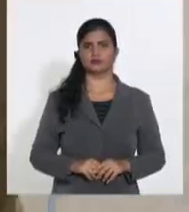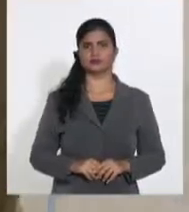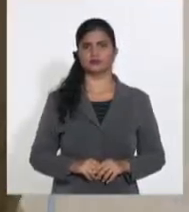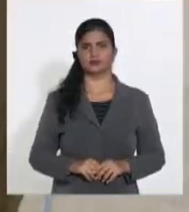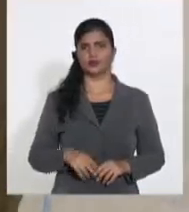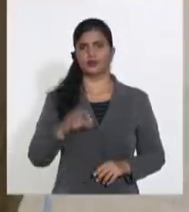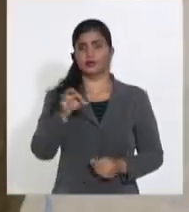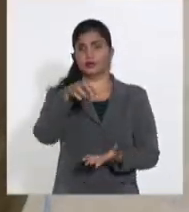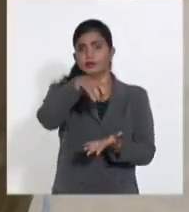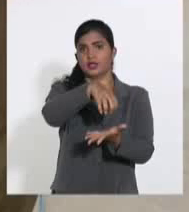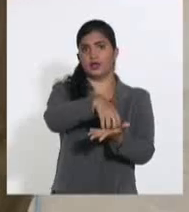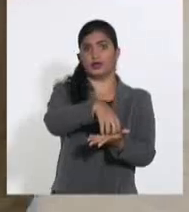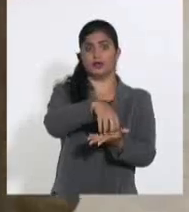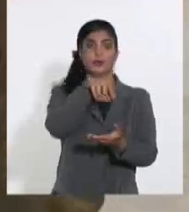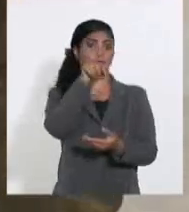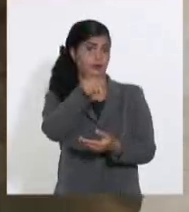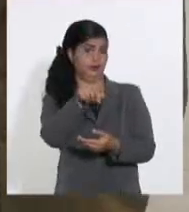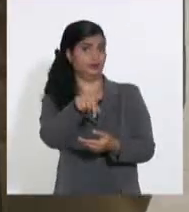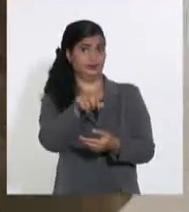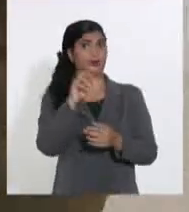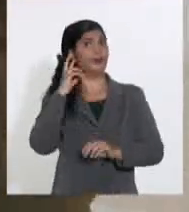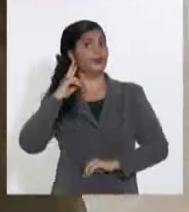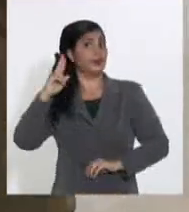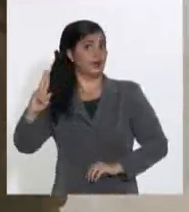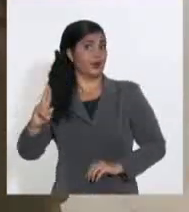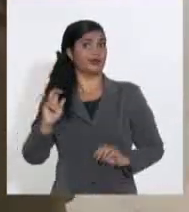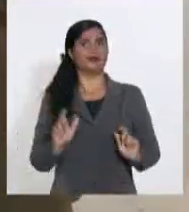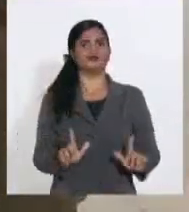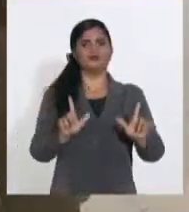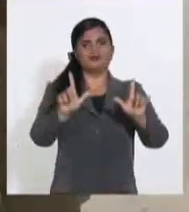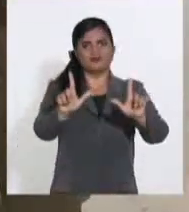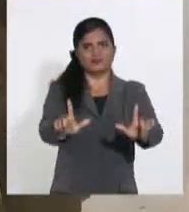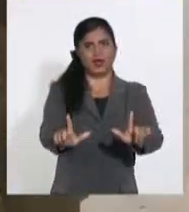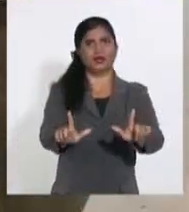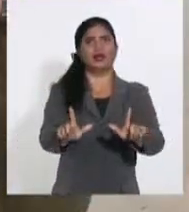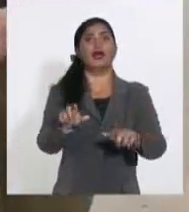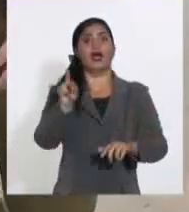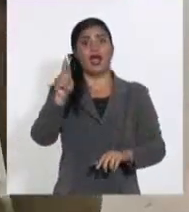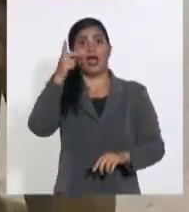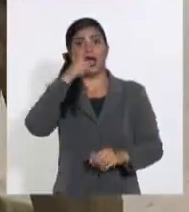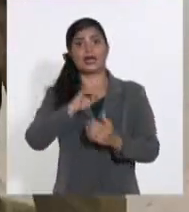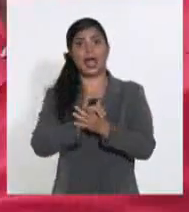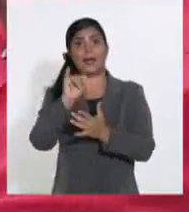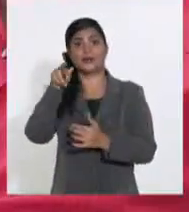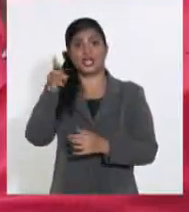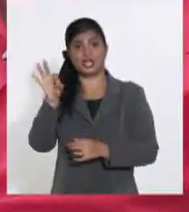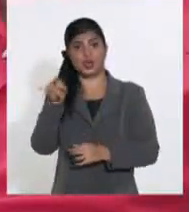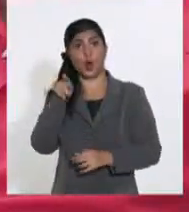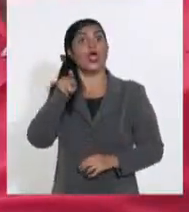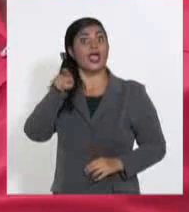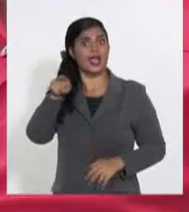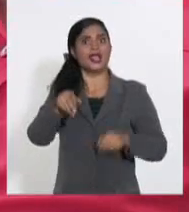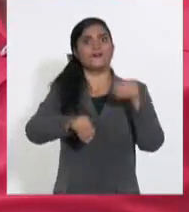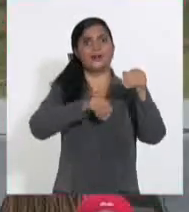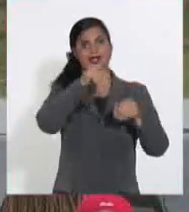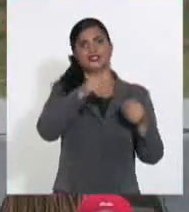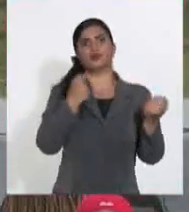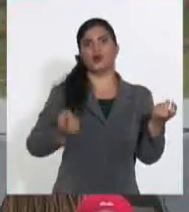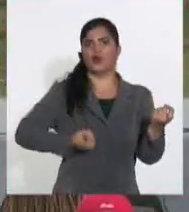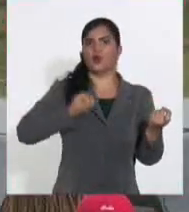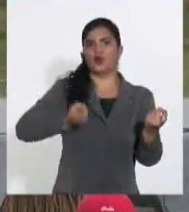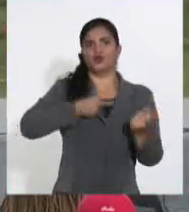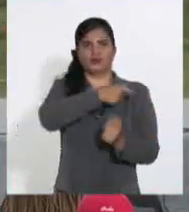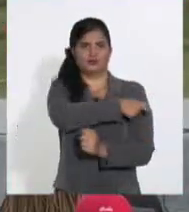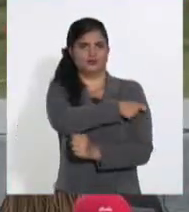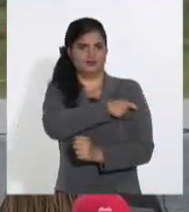Momento cumbre en la cita, el homenaje al hombre que vive para contarnos sobre el coraje y la victoria. 70 años de suficientes